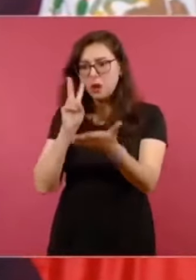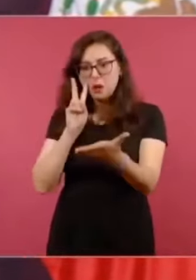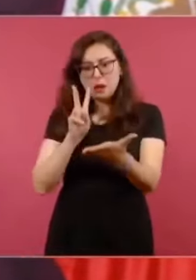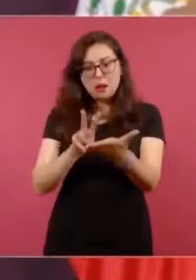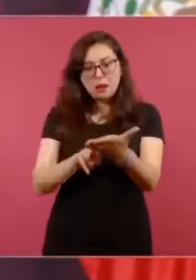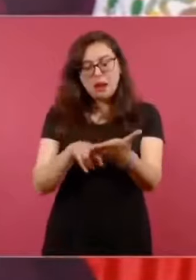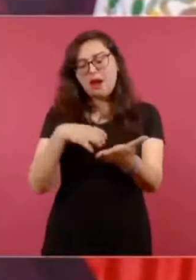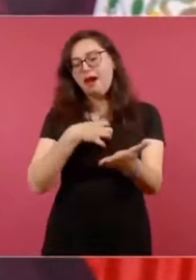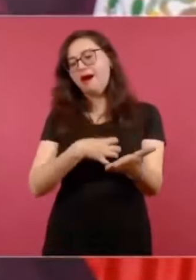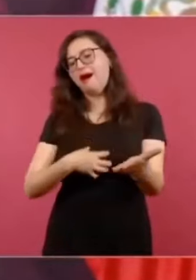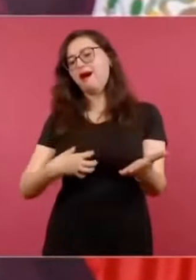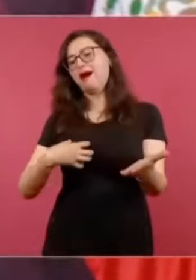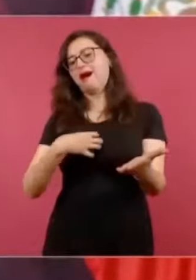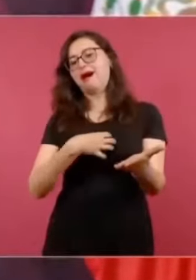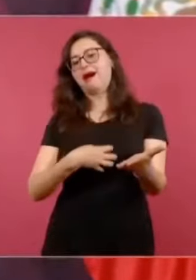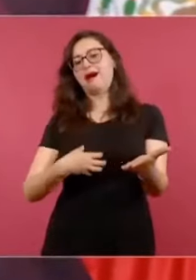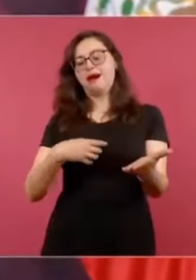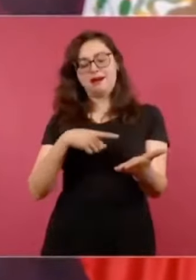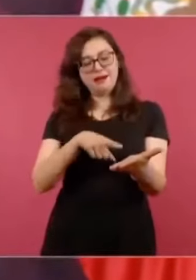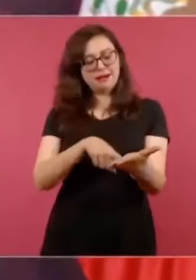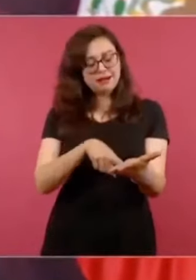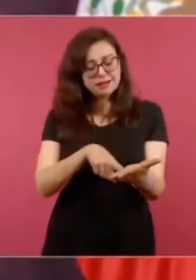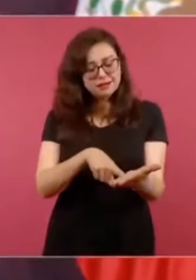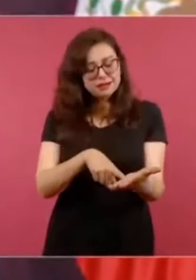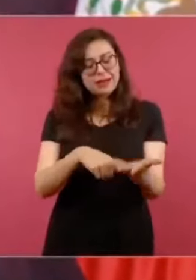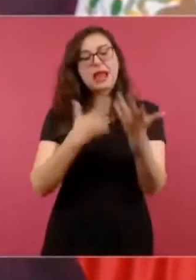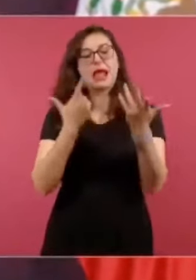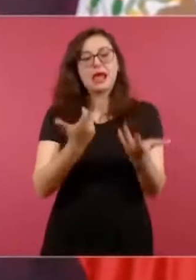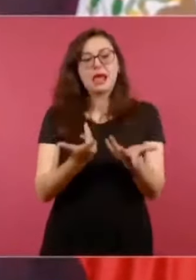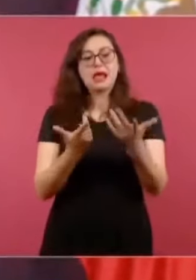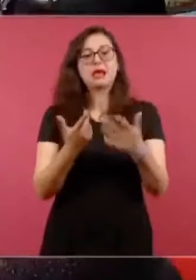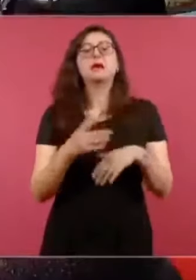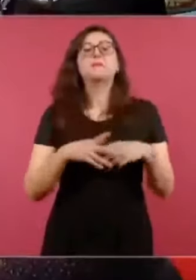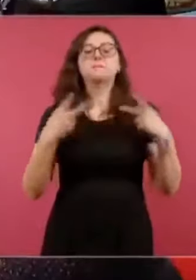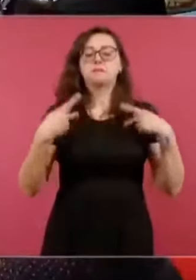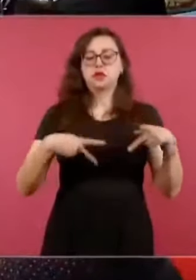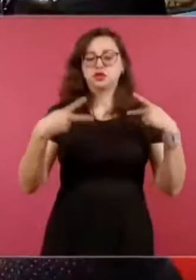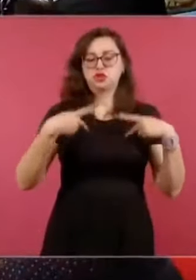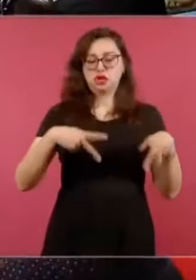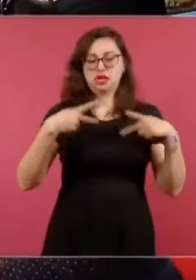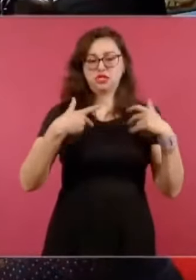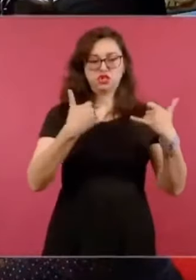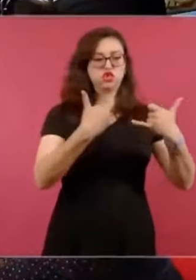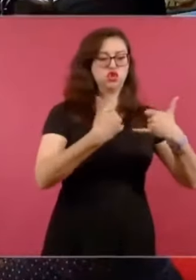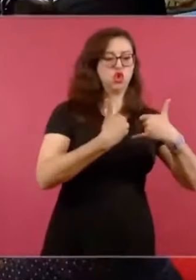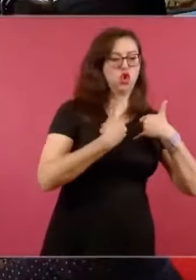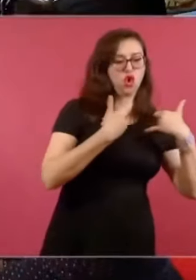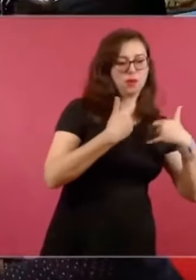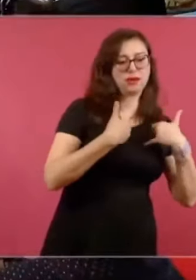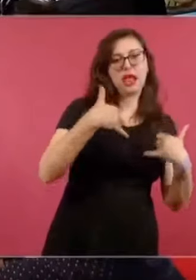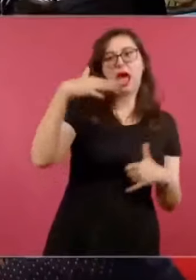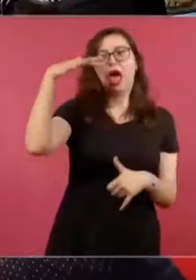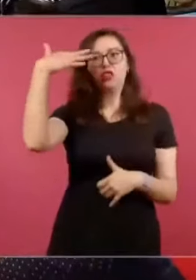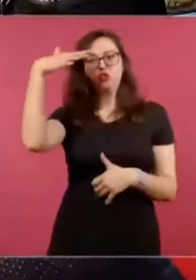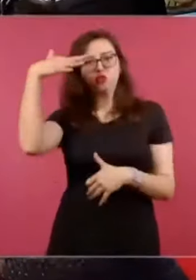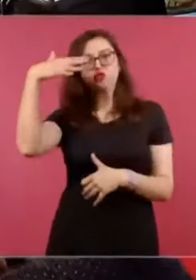apoyo a la transformación